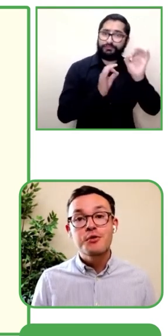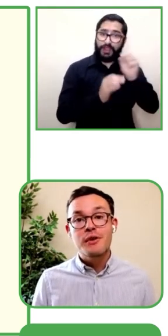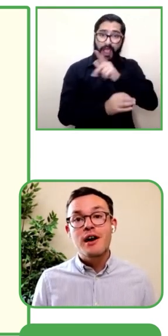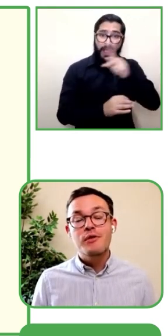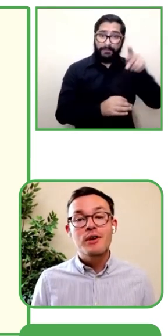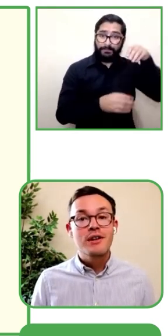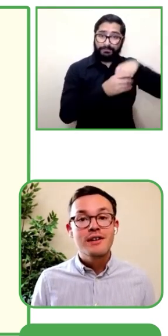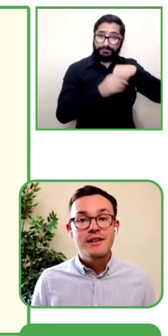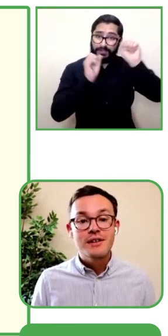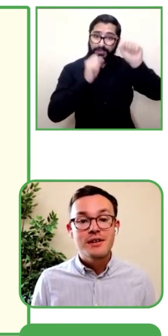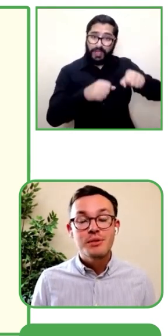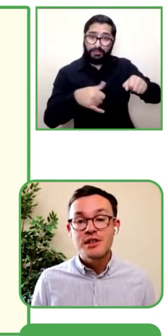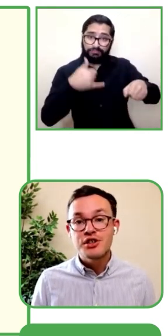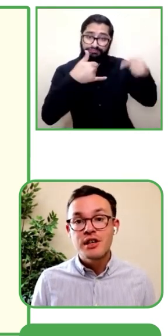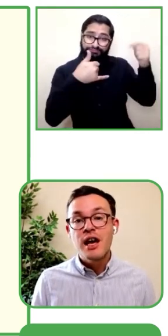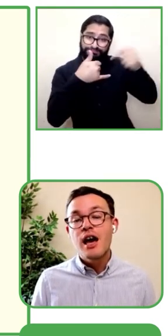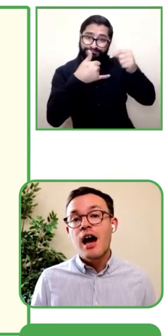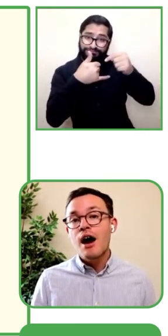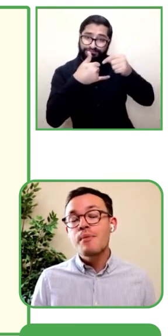en línea